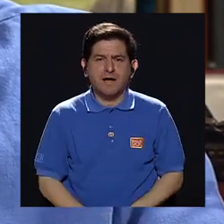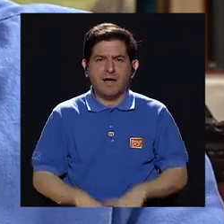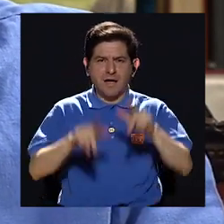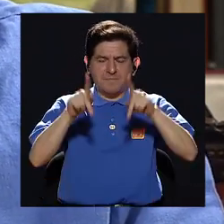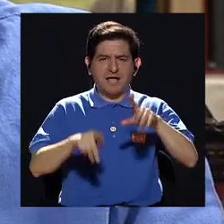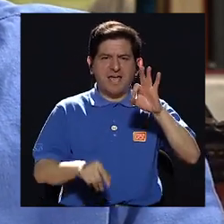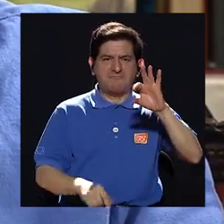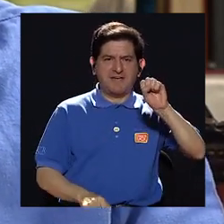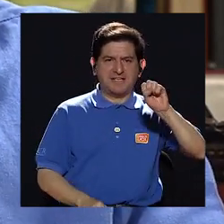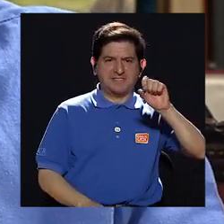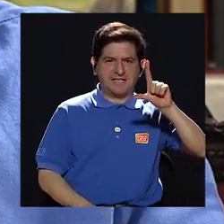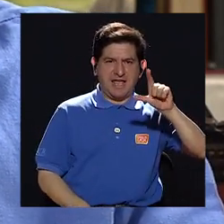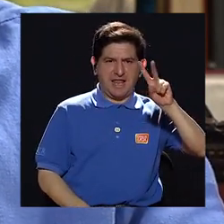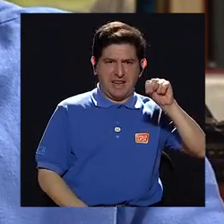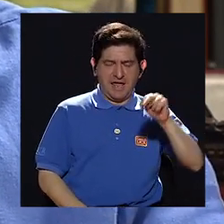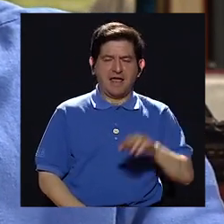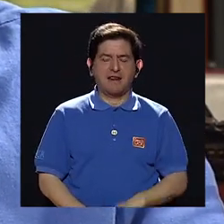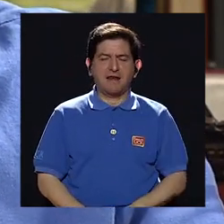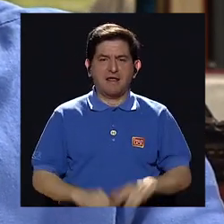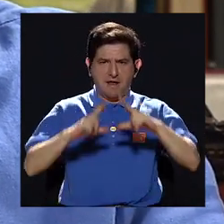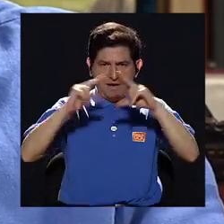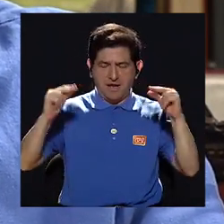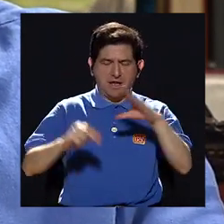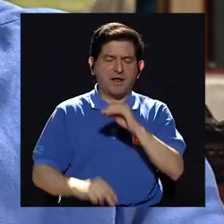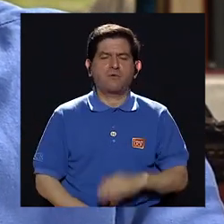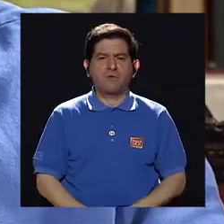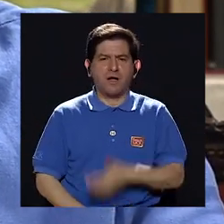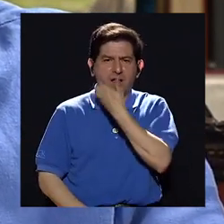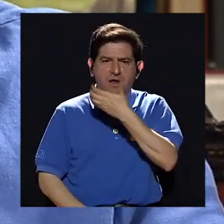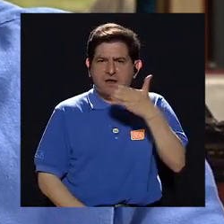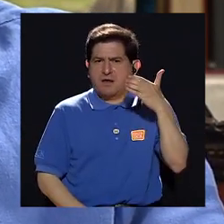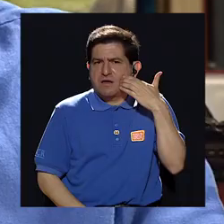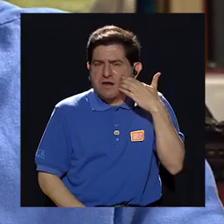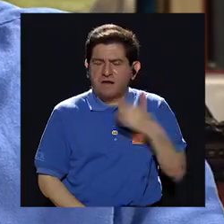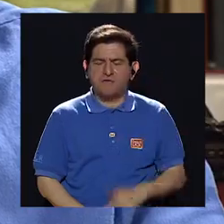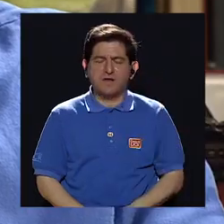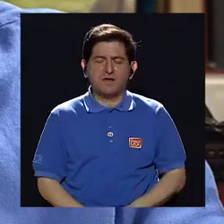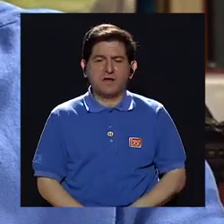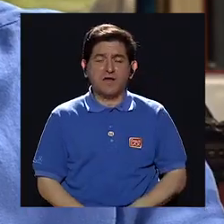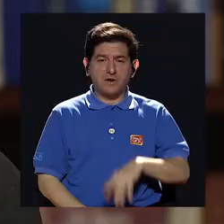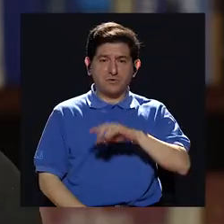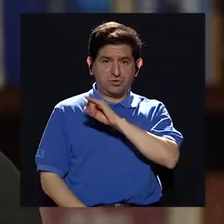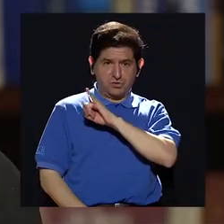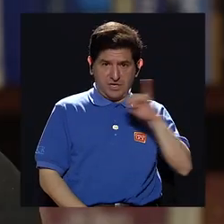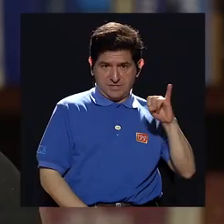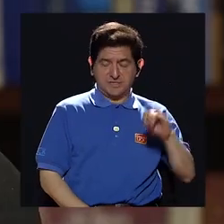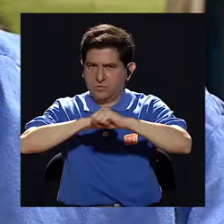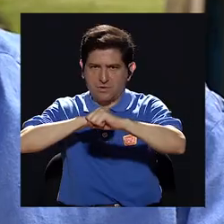sandinistas en Nicaragua y a las guerrillas marxistas en El Salvador y Guatemala.